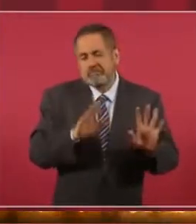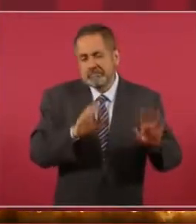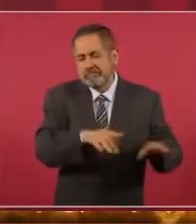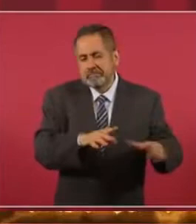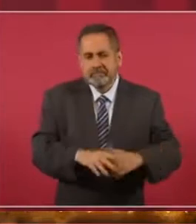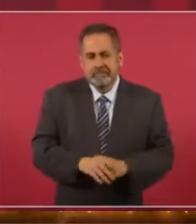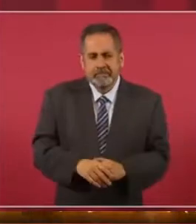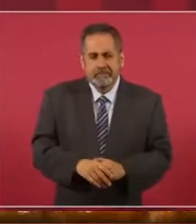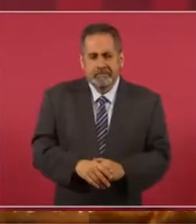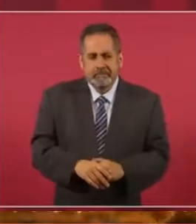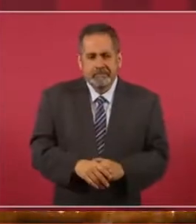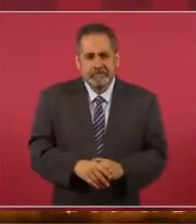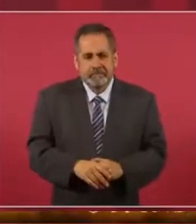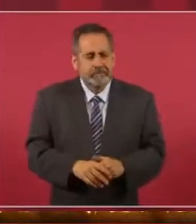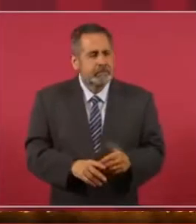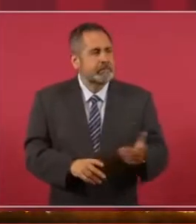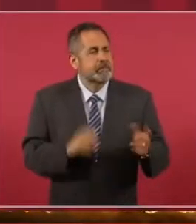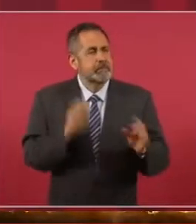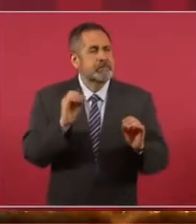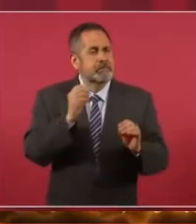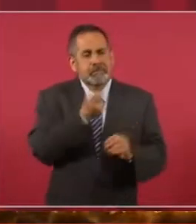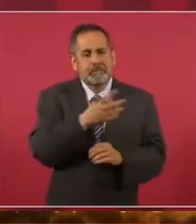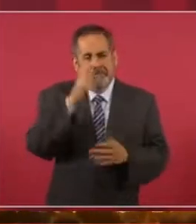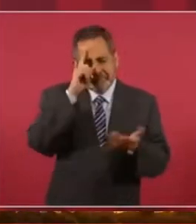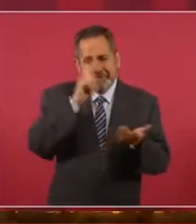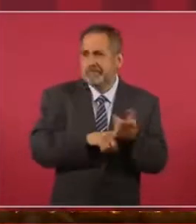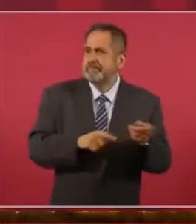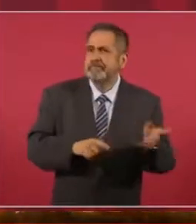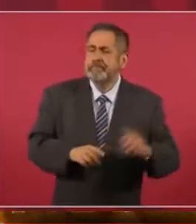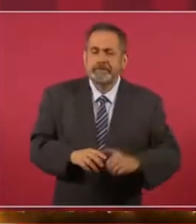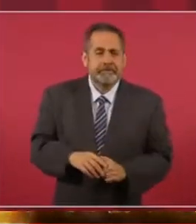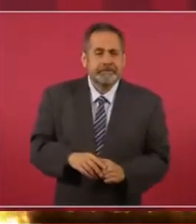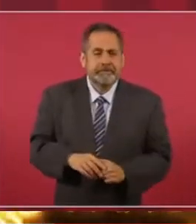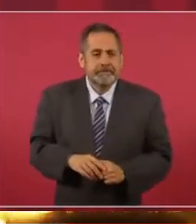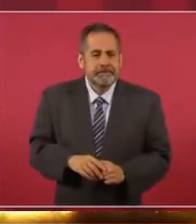¿O creen que van a